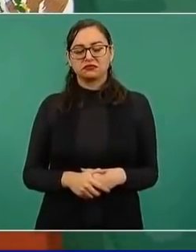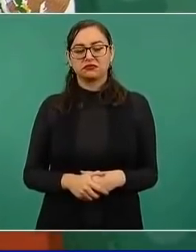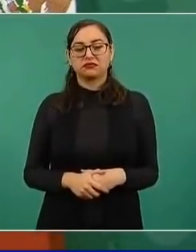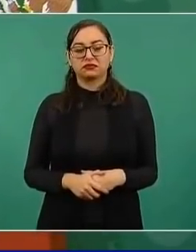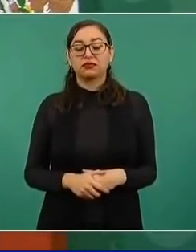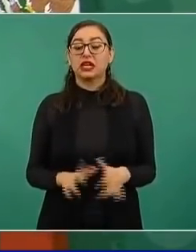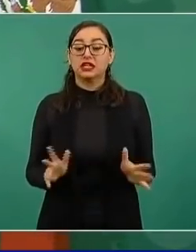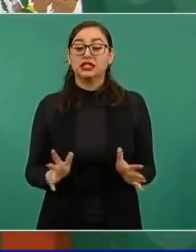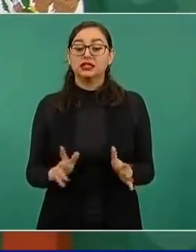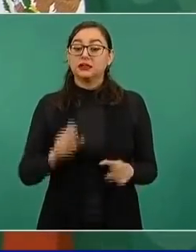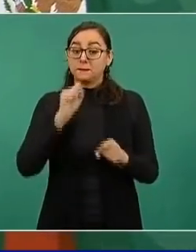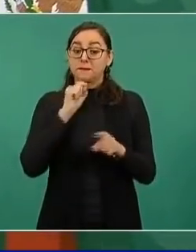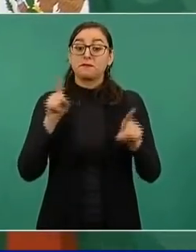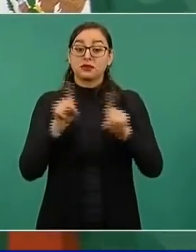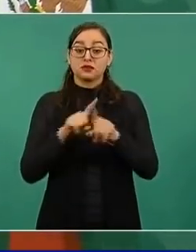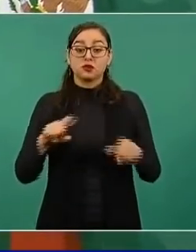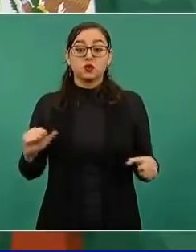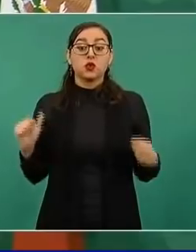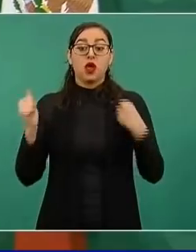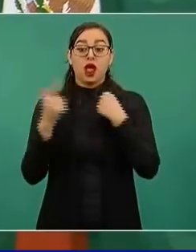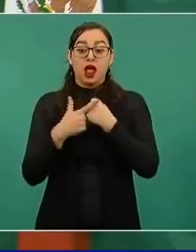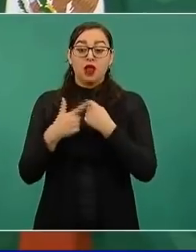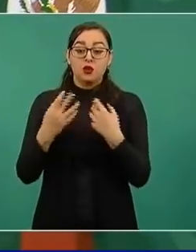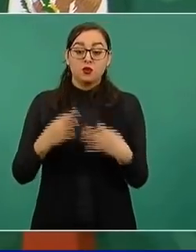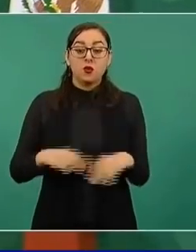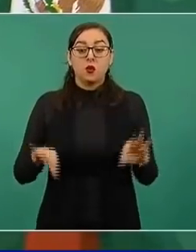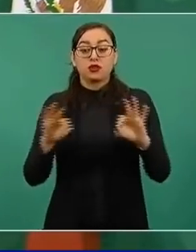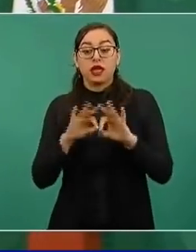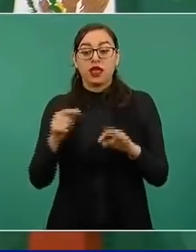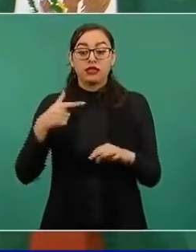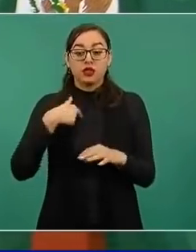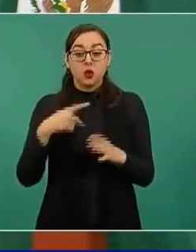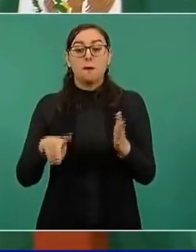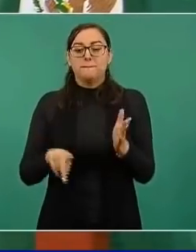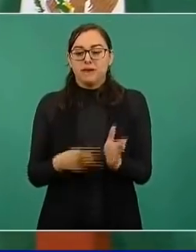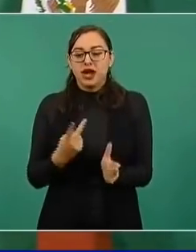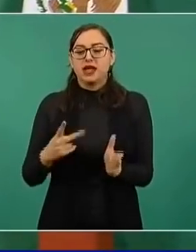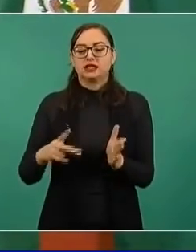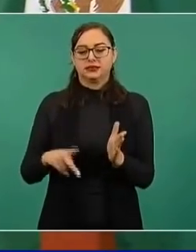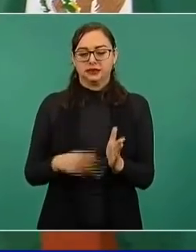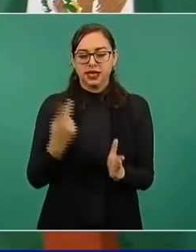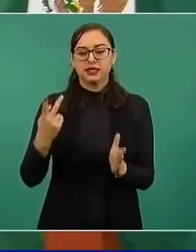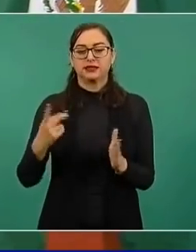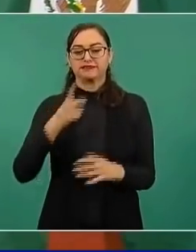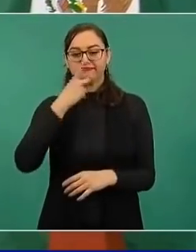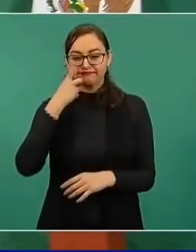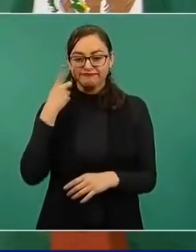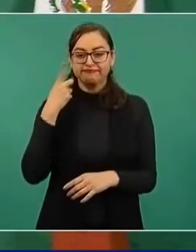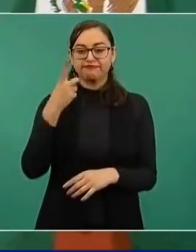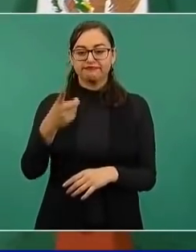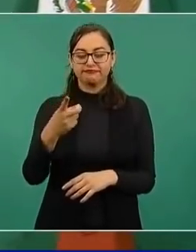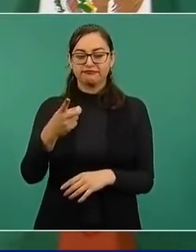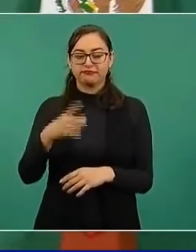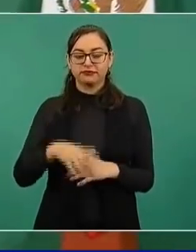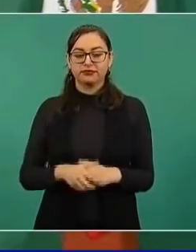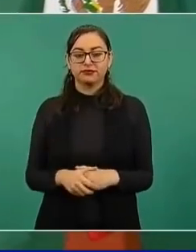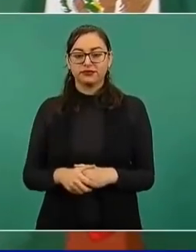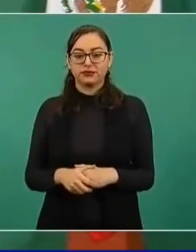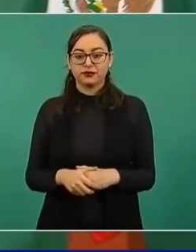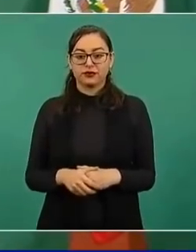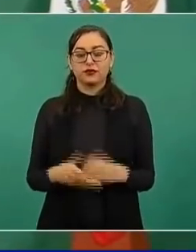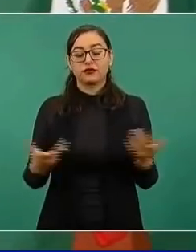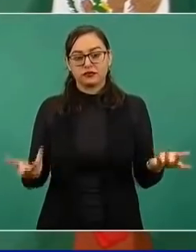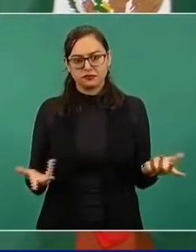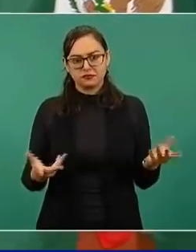a dejar de estar repitiendo, se han portado